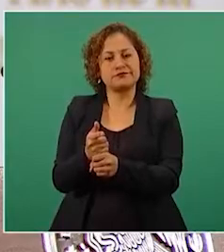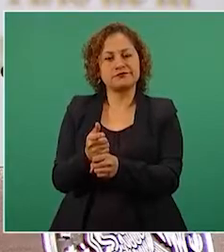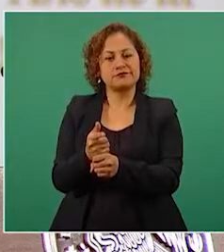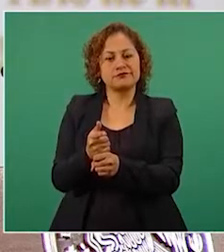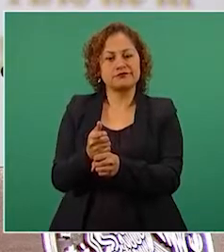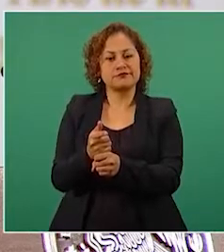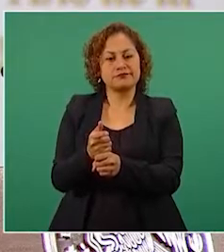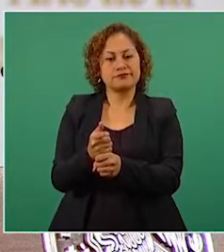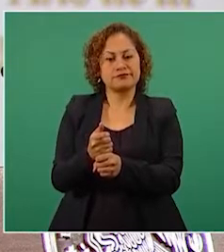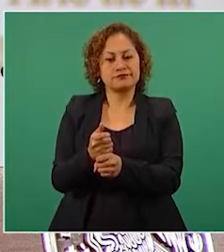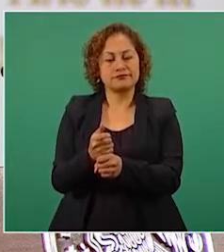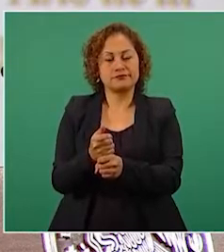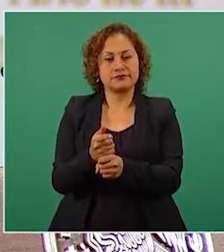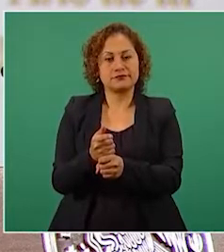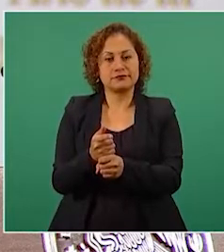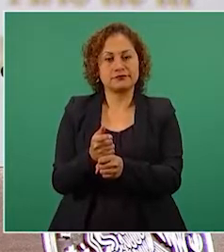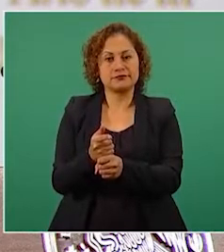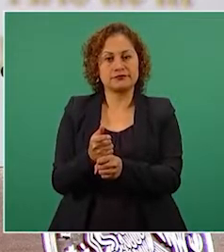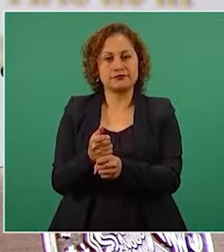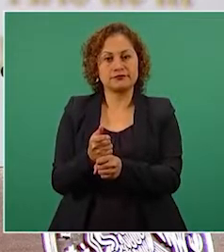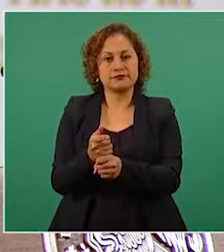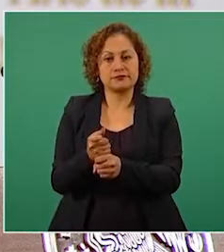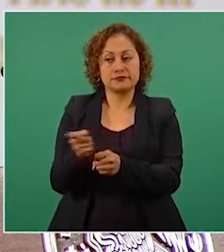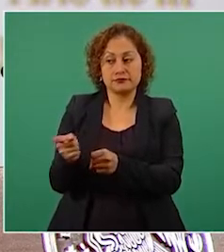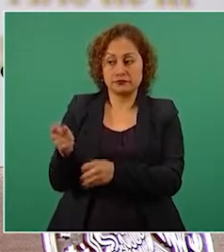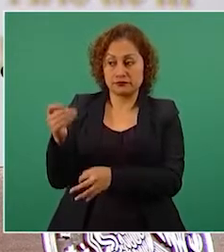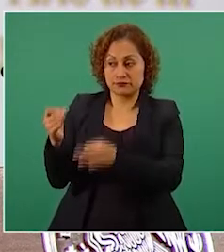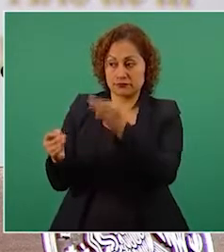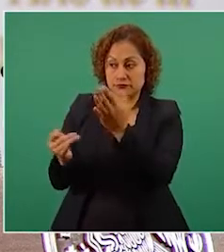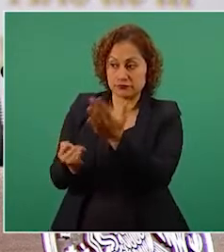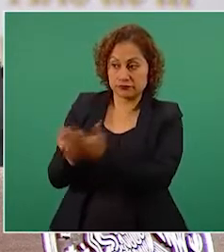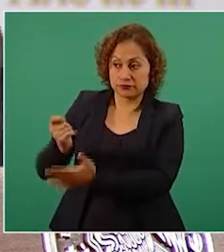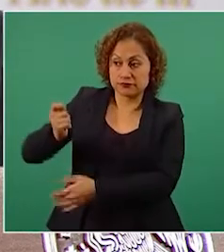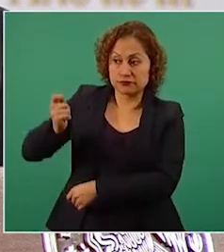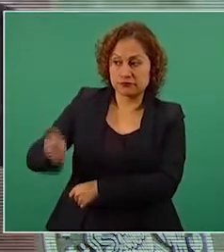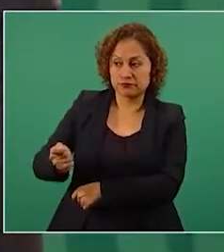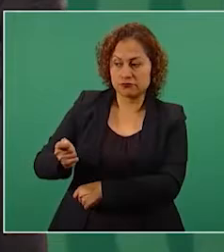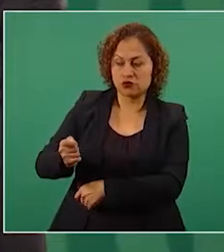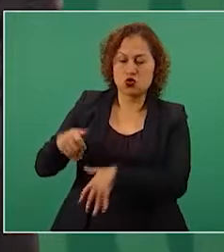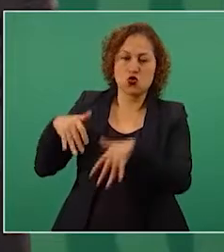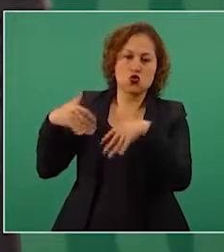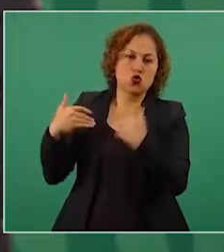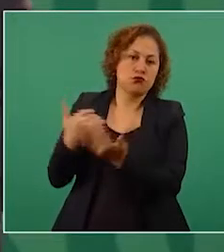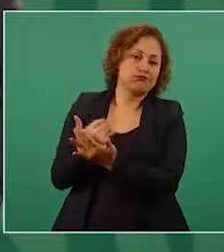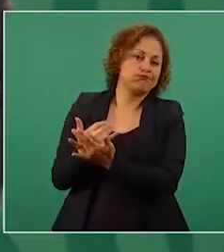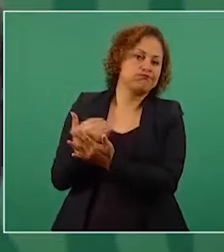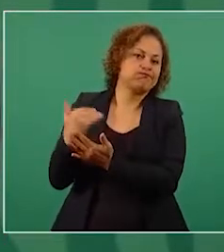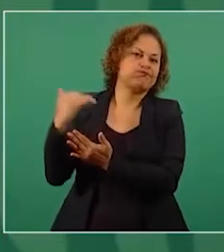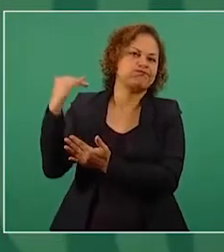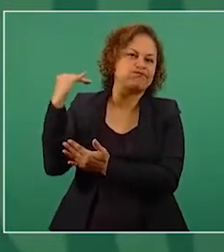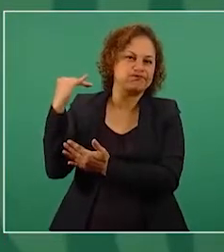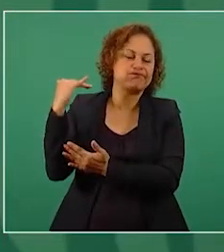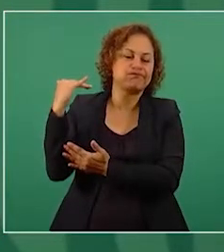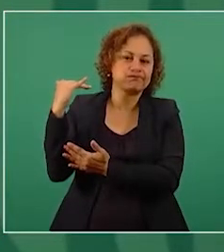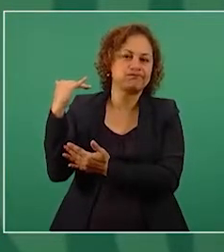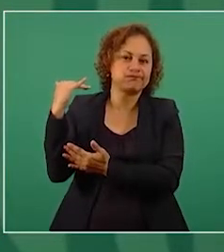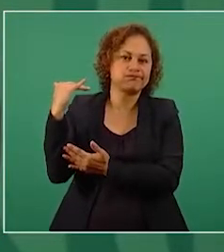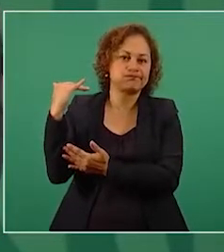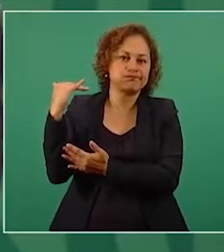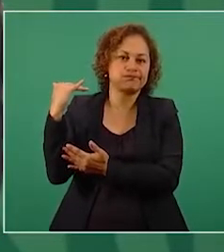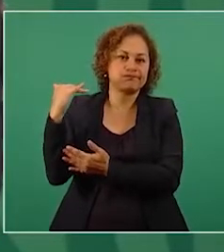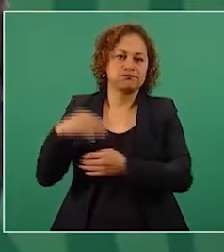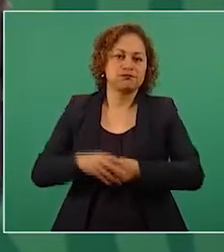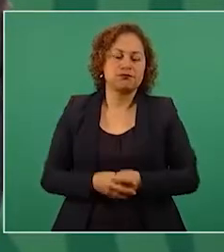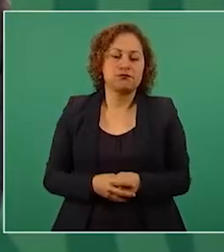Lo que aprobaron el día de ayer los magistrados del Tribunal Electoral